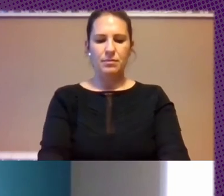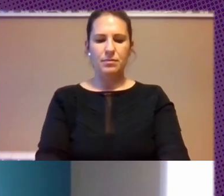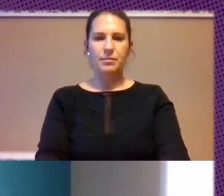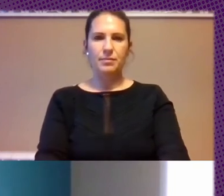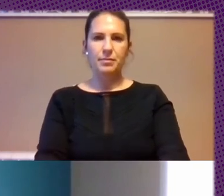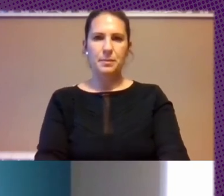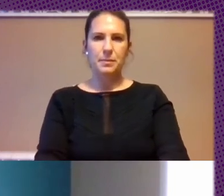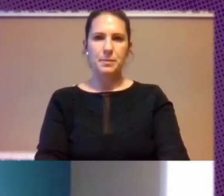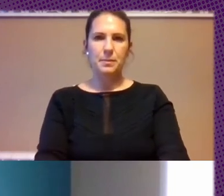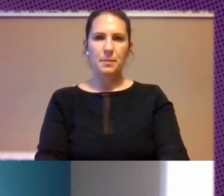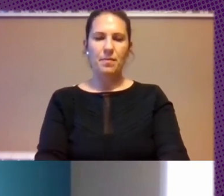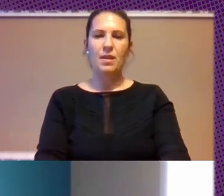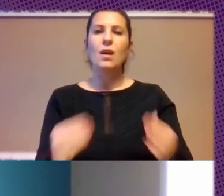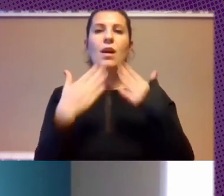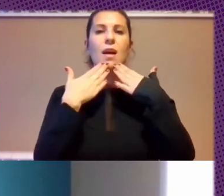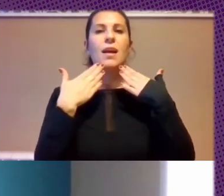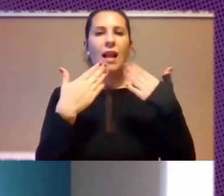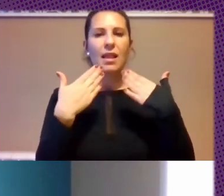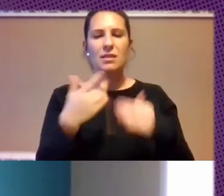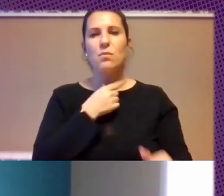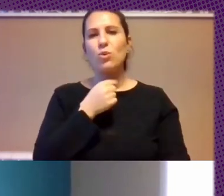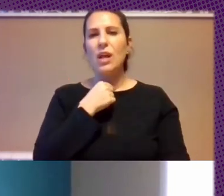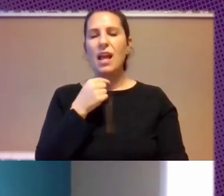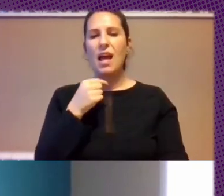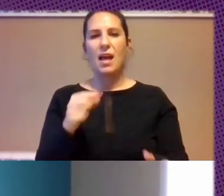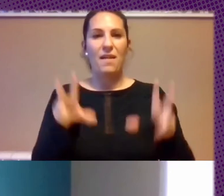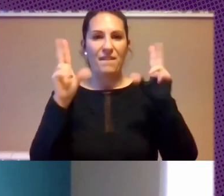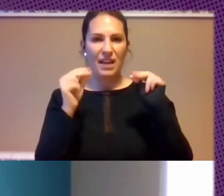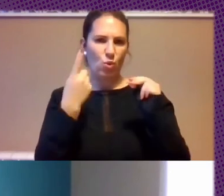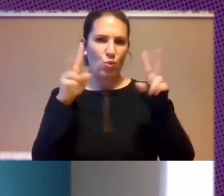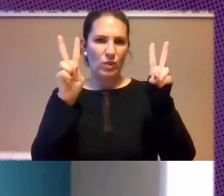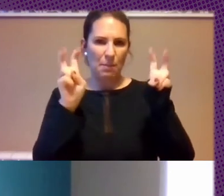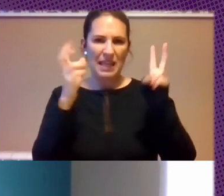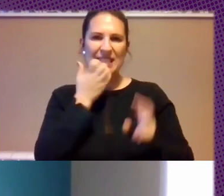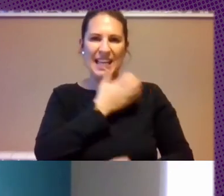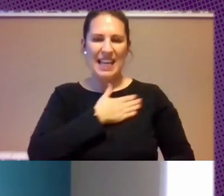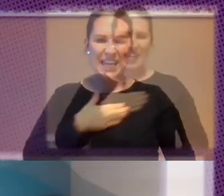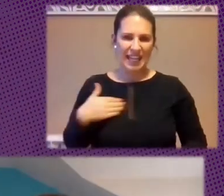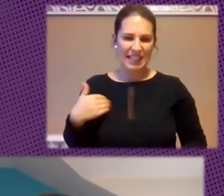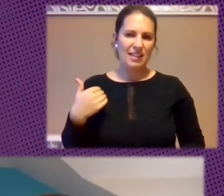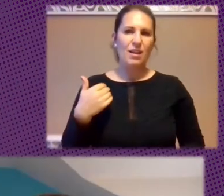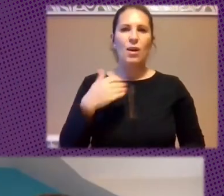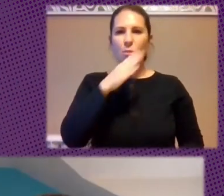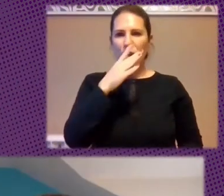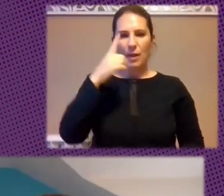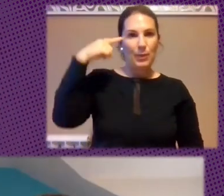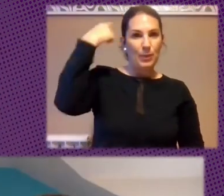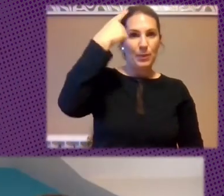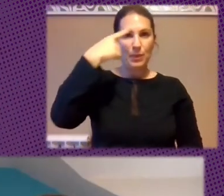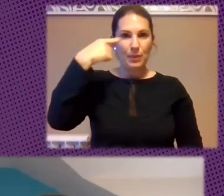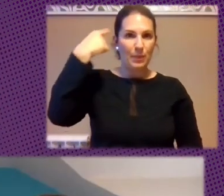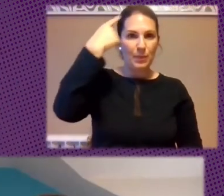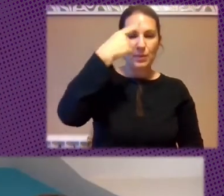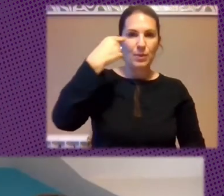Muchísimas Gracias Nos Gostaría Finalizar Con Una Cuestión Si Ustedes Quieren Que Ha Revoloteado Nuestras Cabezas En